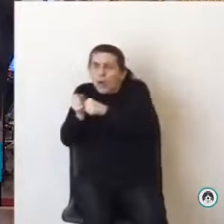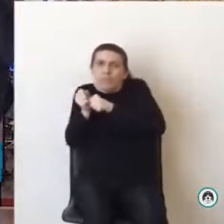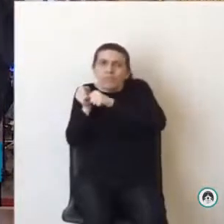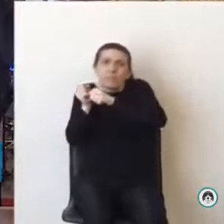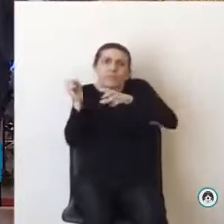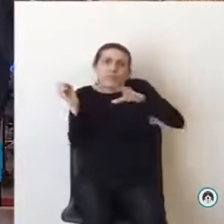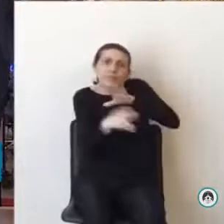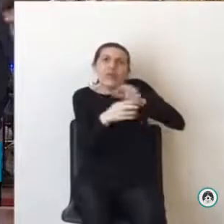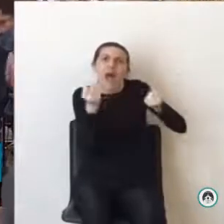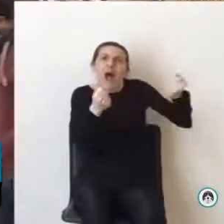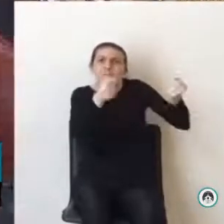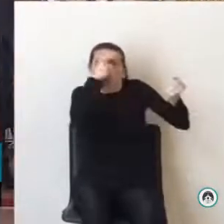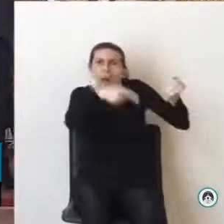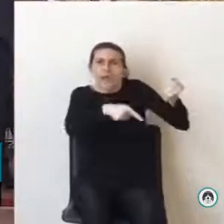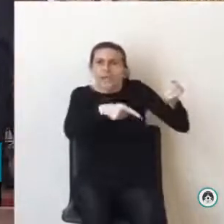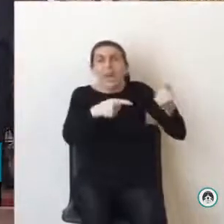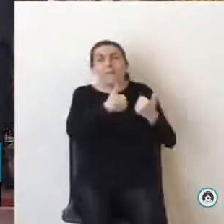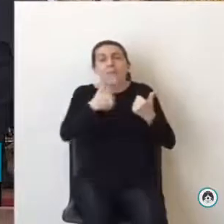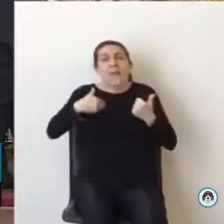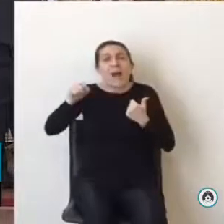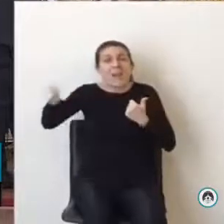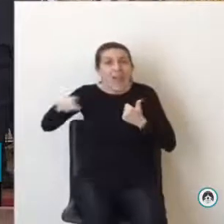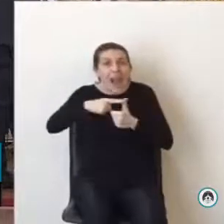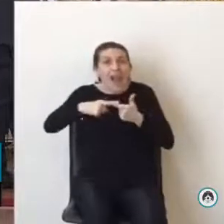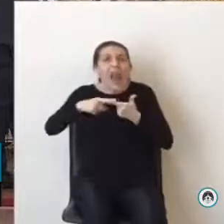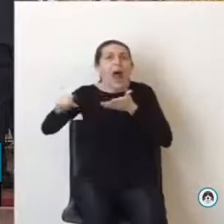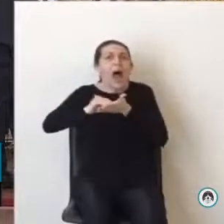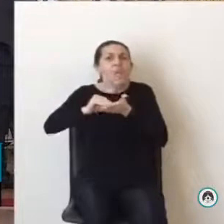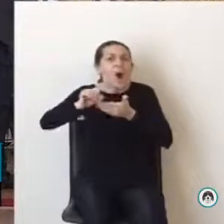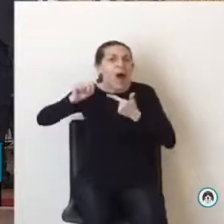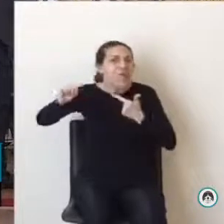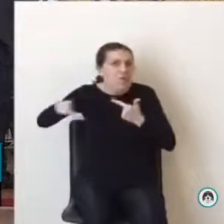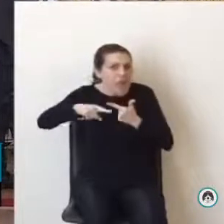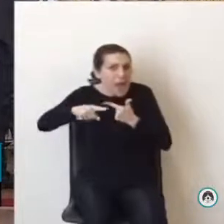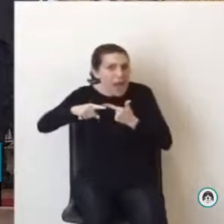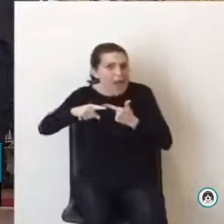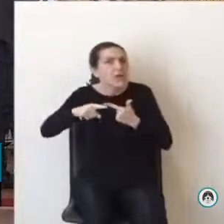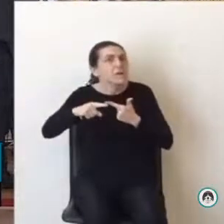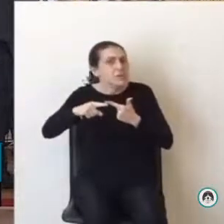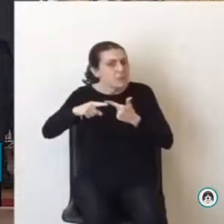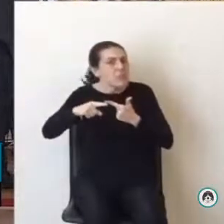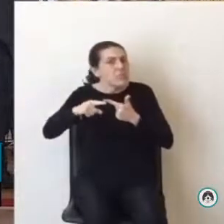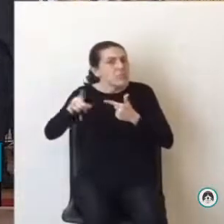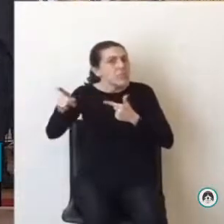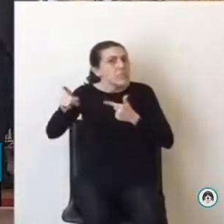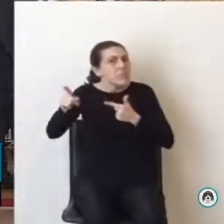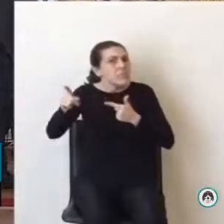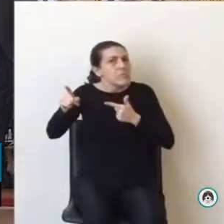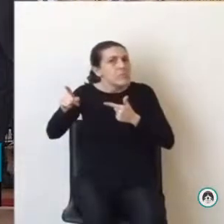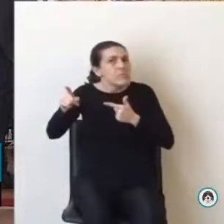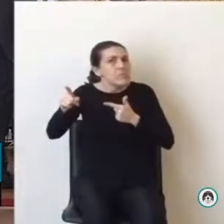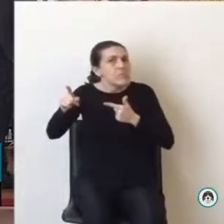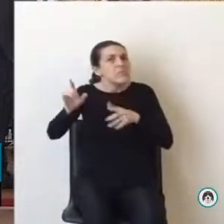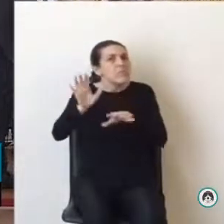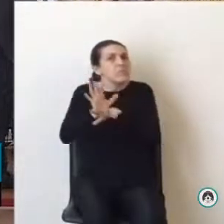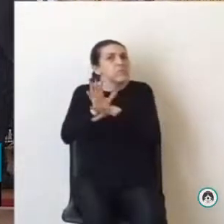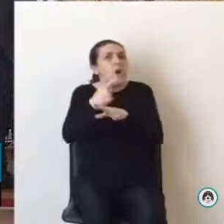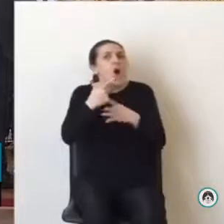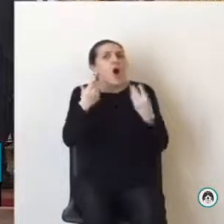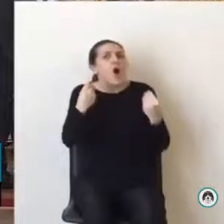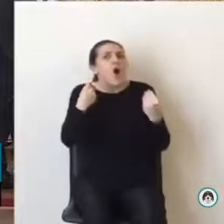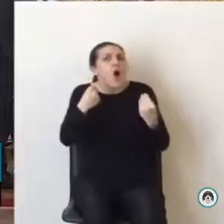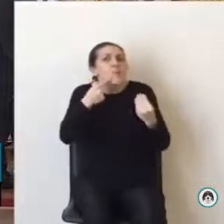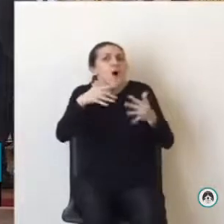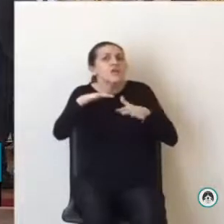Cristina, y de los abogados que intervienen en la causa tienen que ver con cómo se